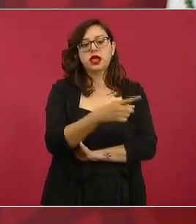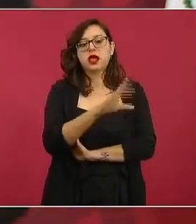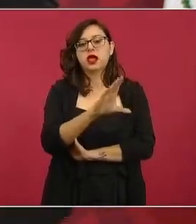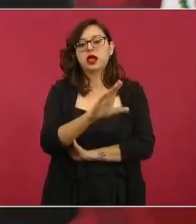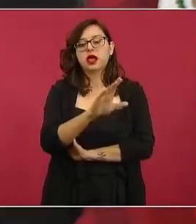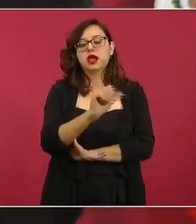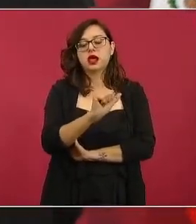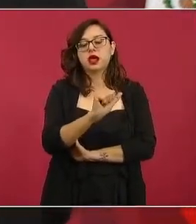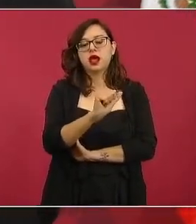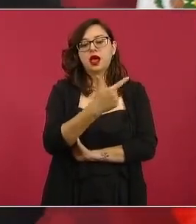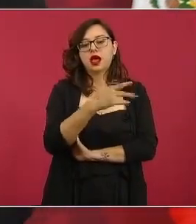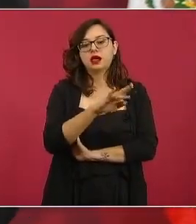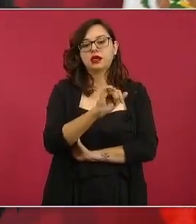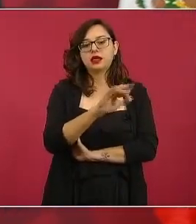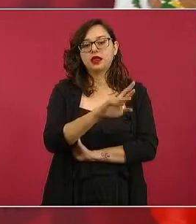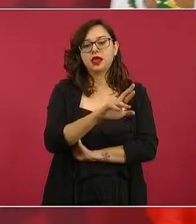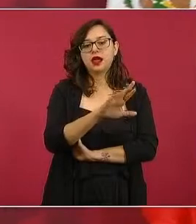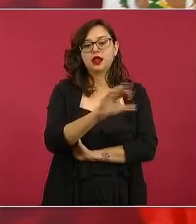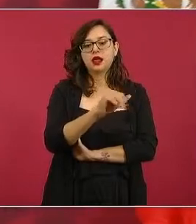o a